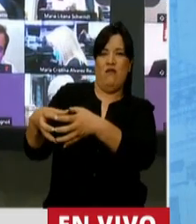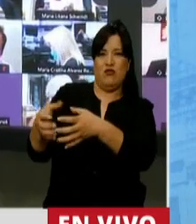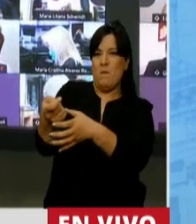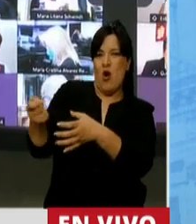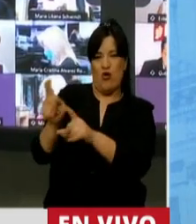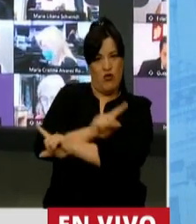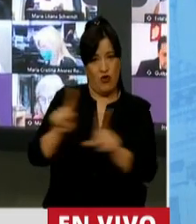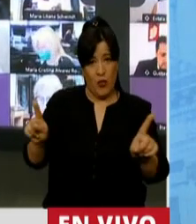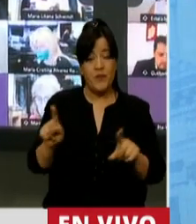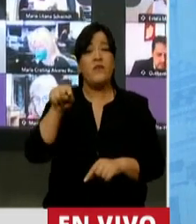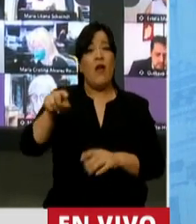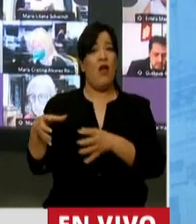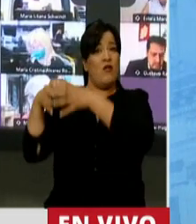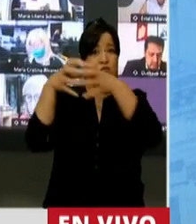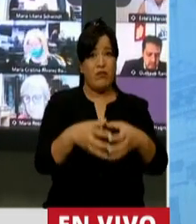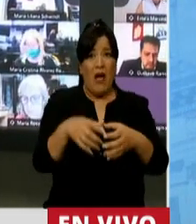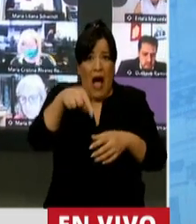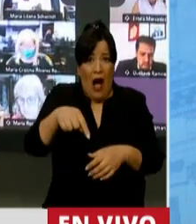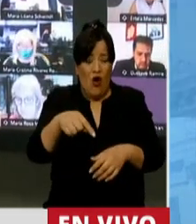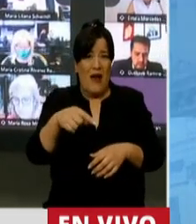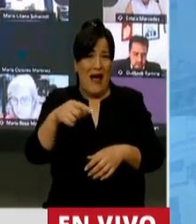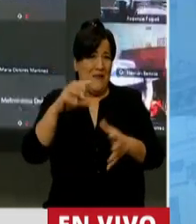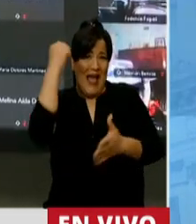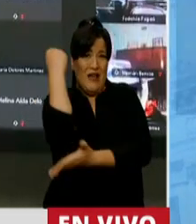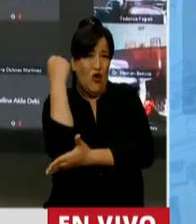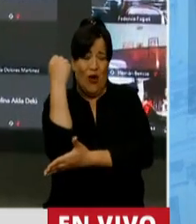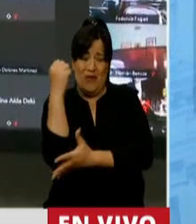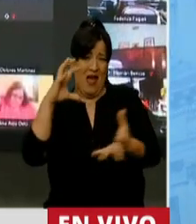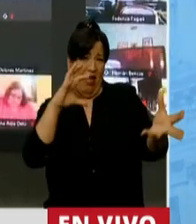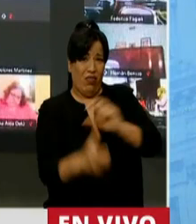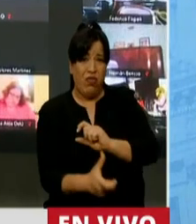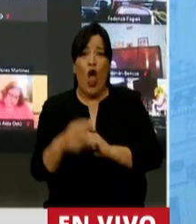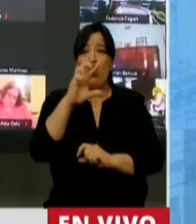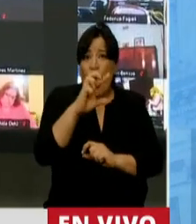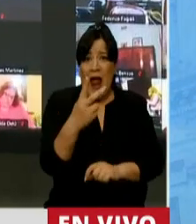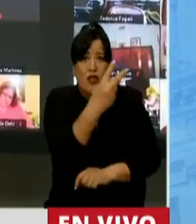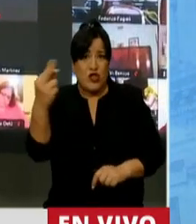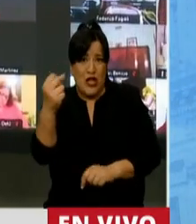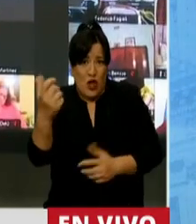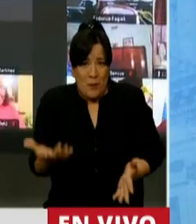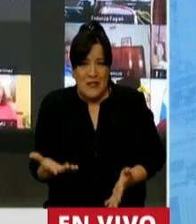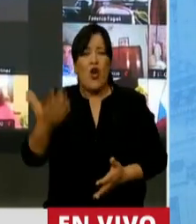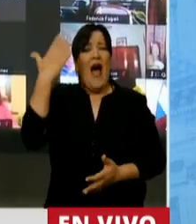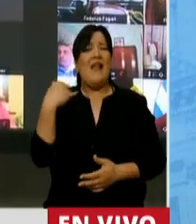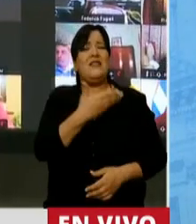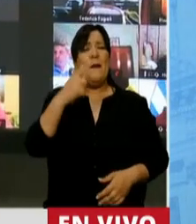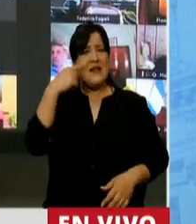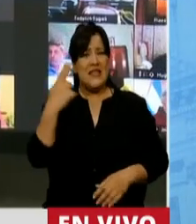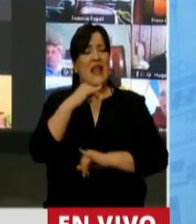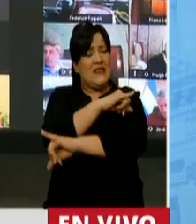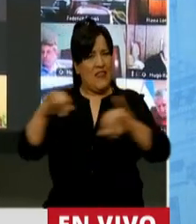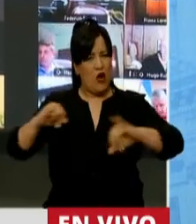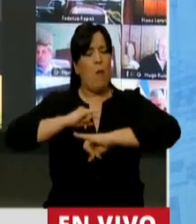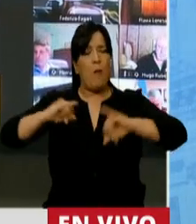Vinieron a destruir la economía, el dólar está a 200 pesos. Recordemos cuando el presidente en la campaña también dijo que